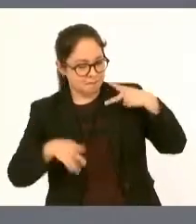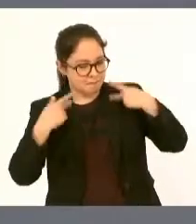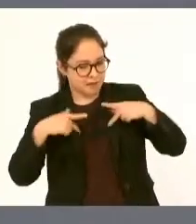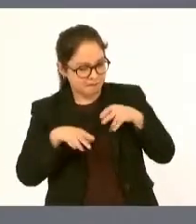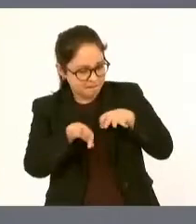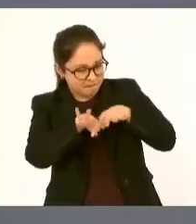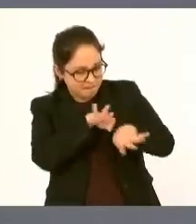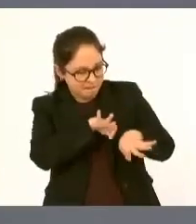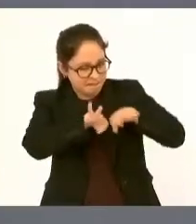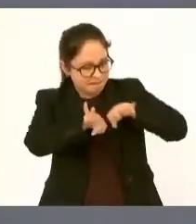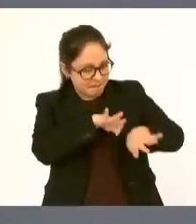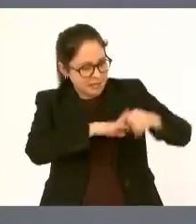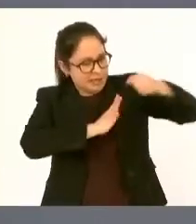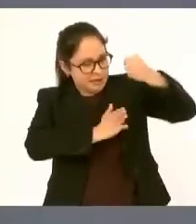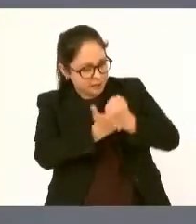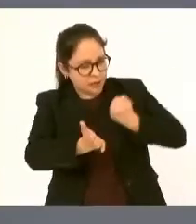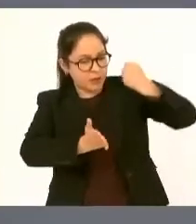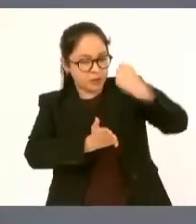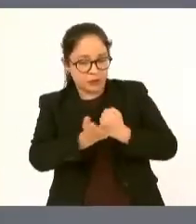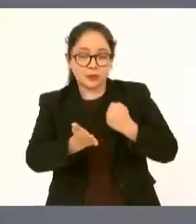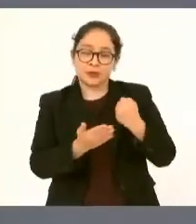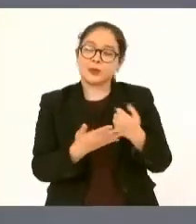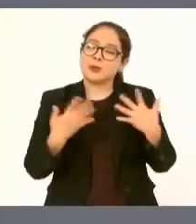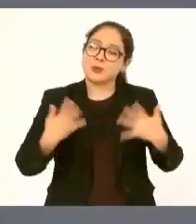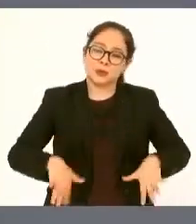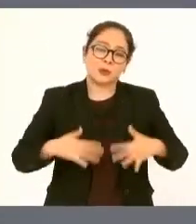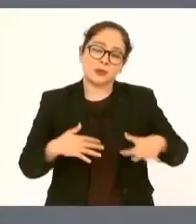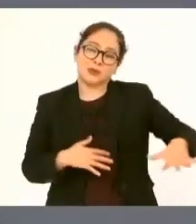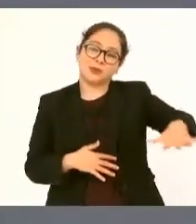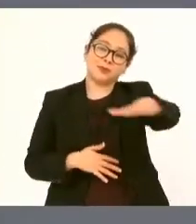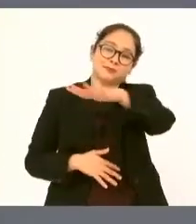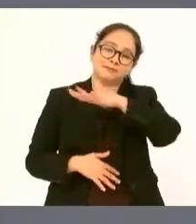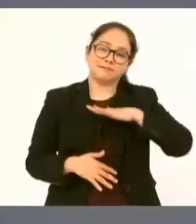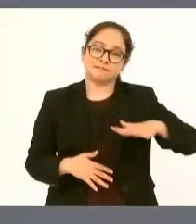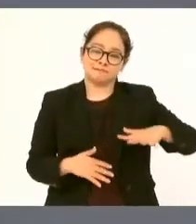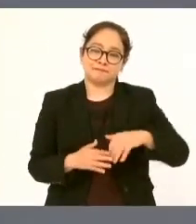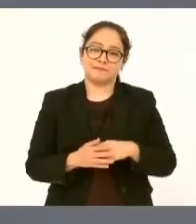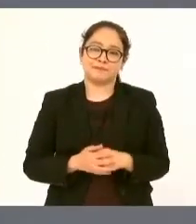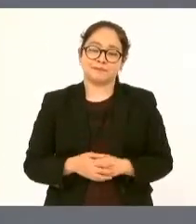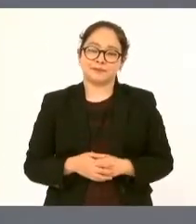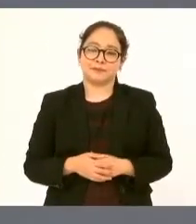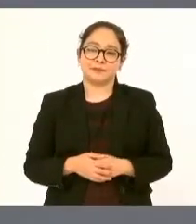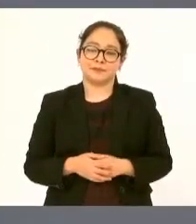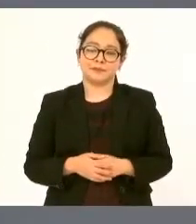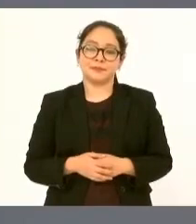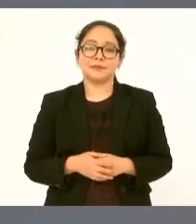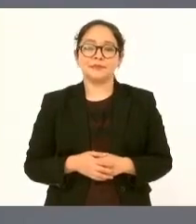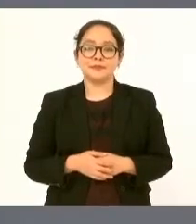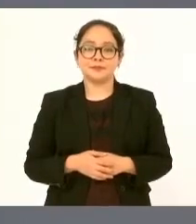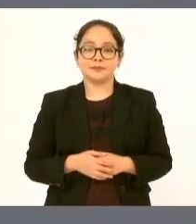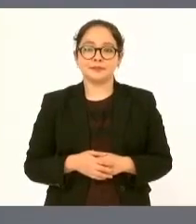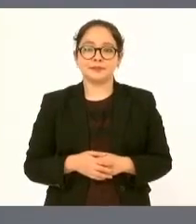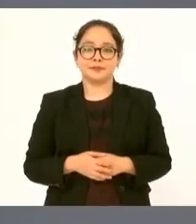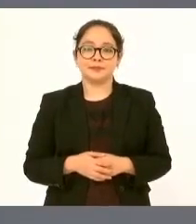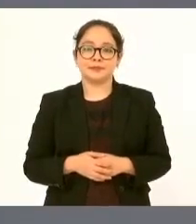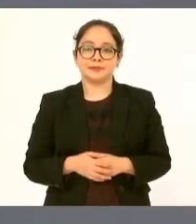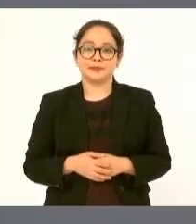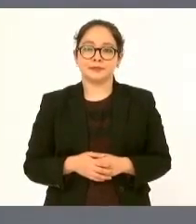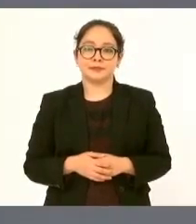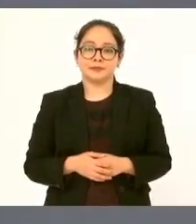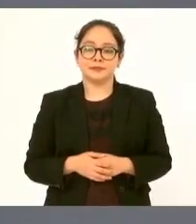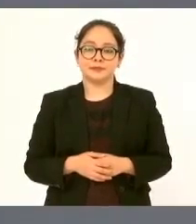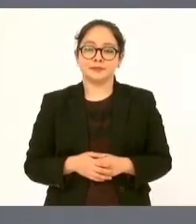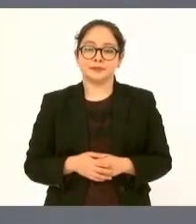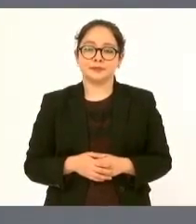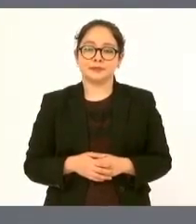lucha del pueblo veracruzano me da mucho gusto también venir